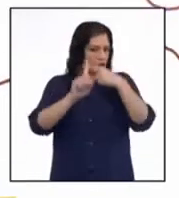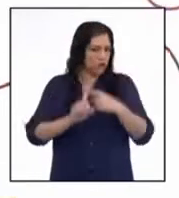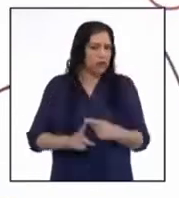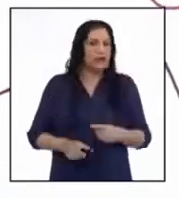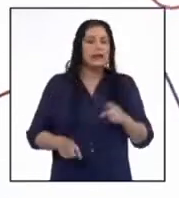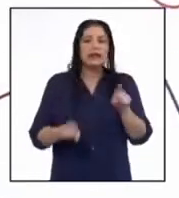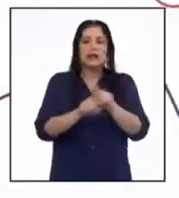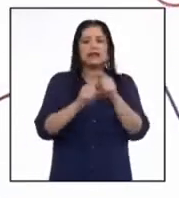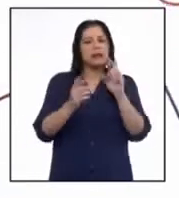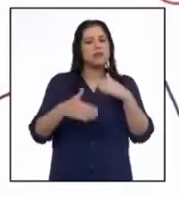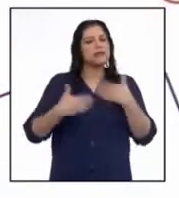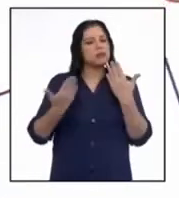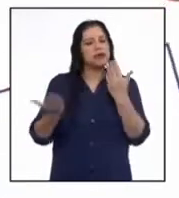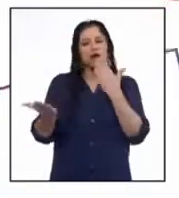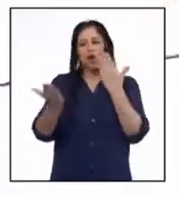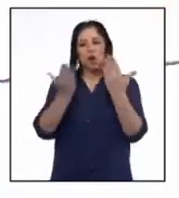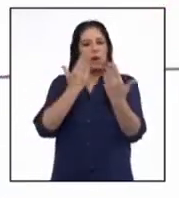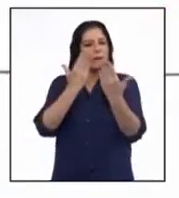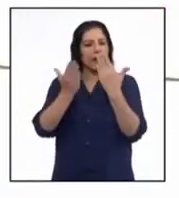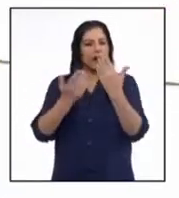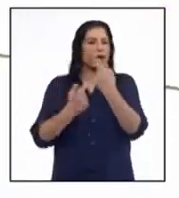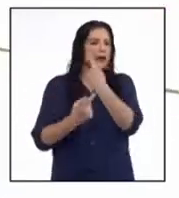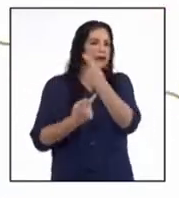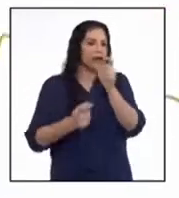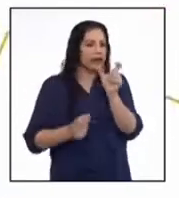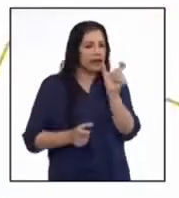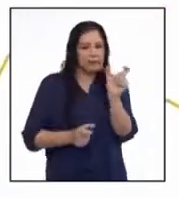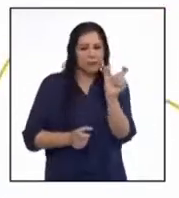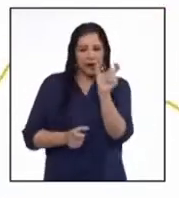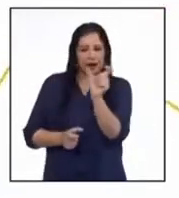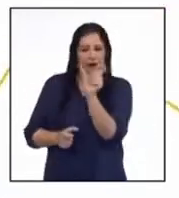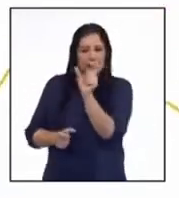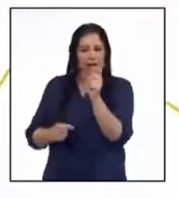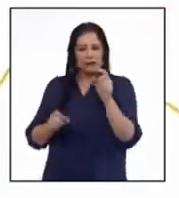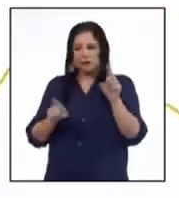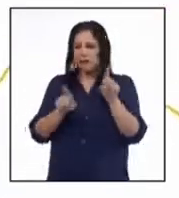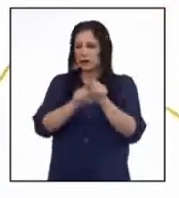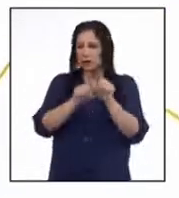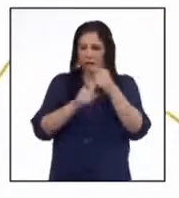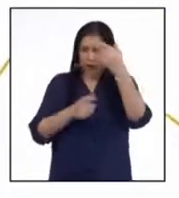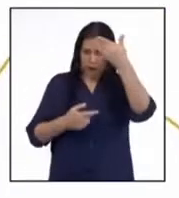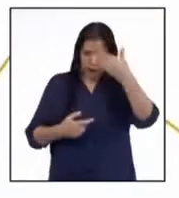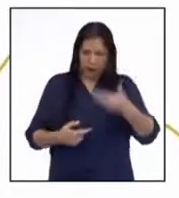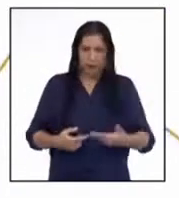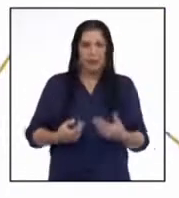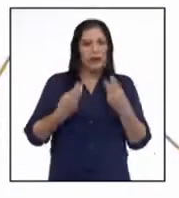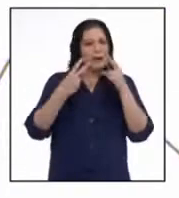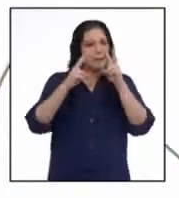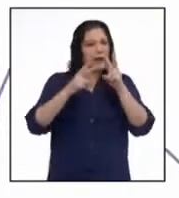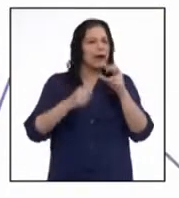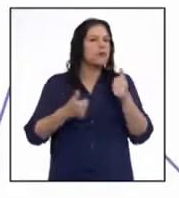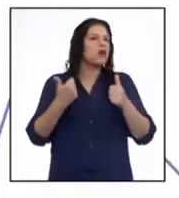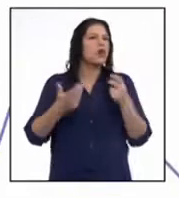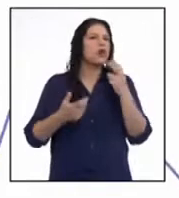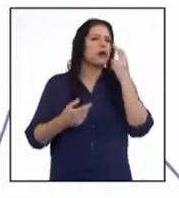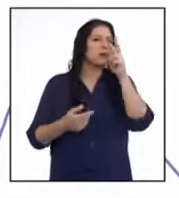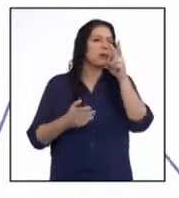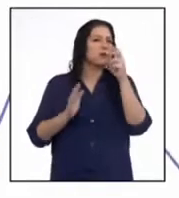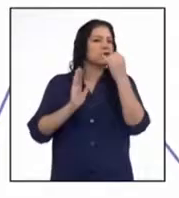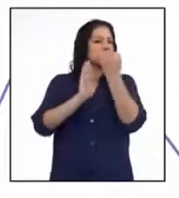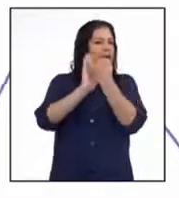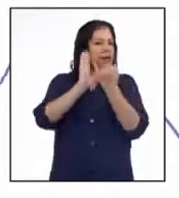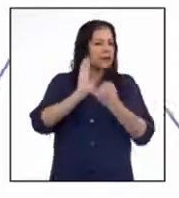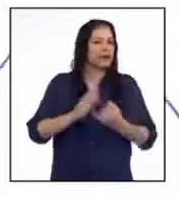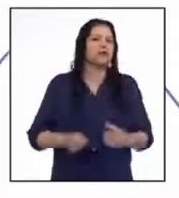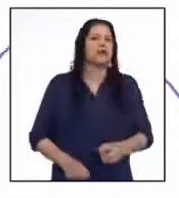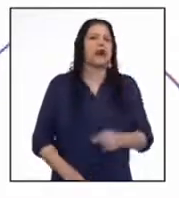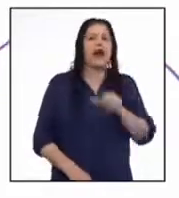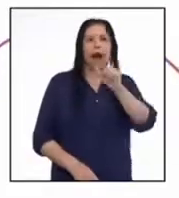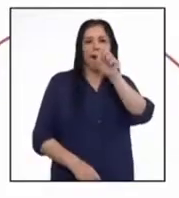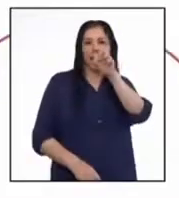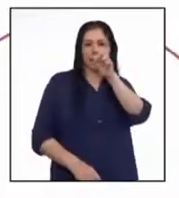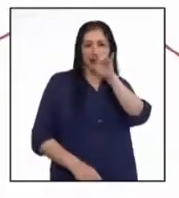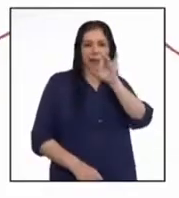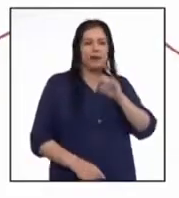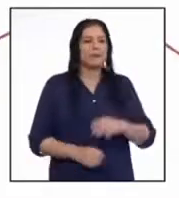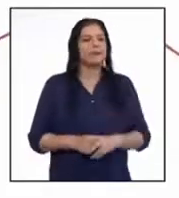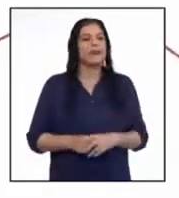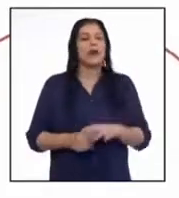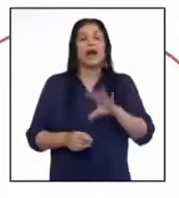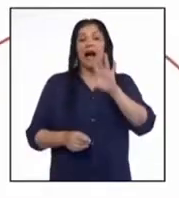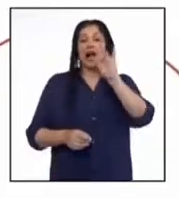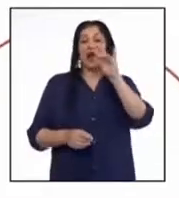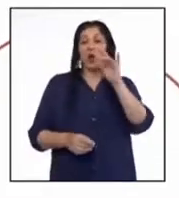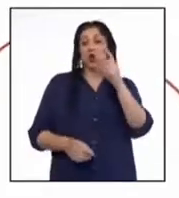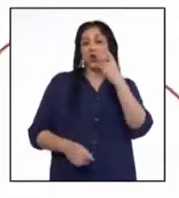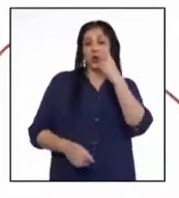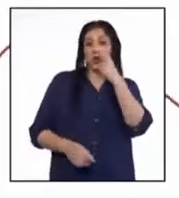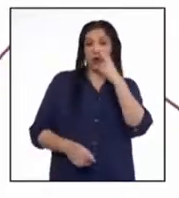se puede hacer comparaciones entre cada parte común. Veamos lo que dice este gráfico de barras apiladas. Al 8 de